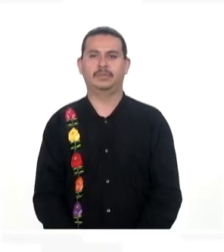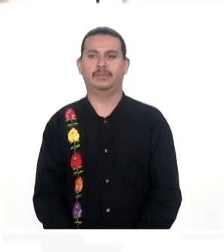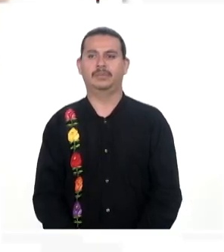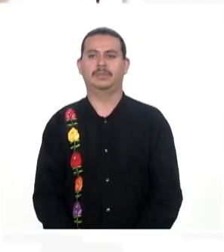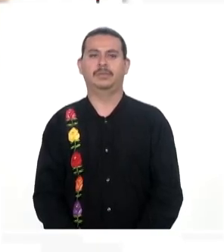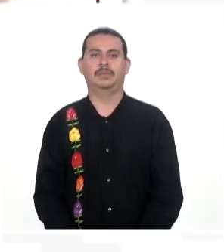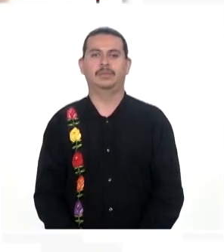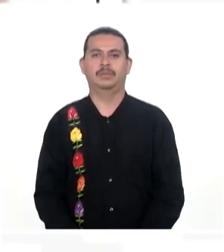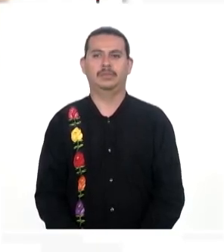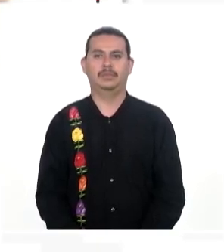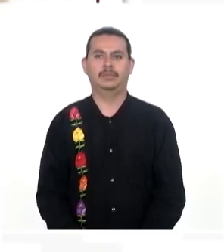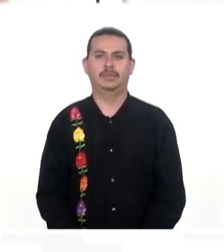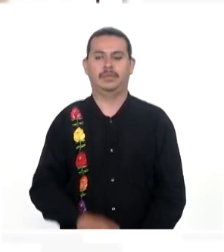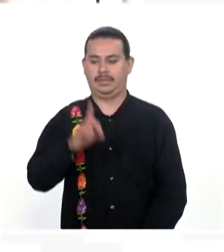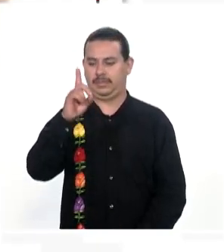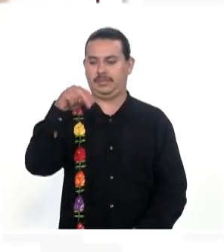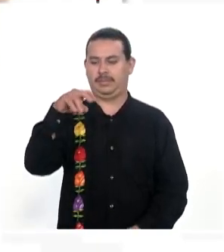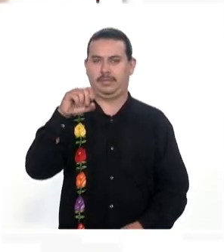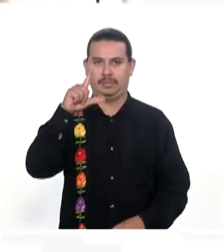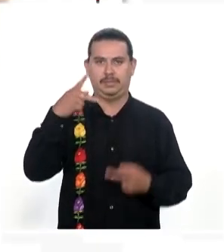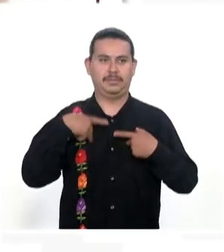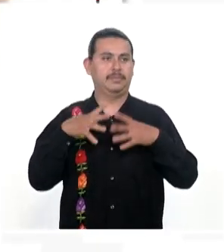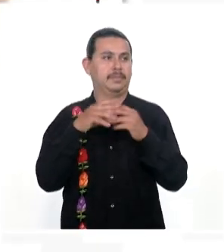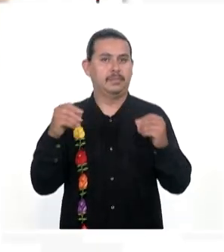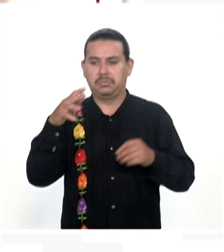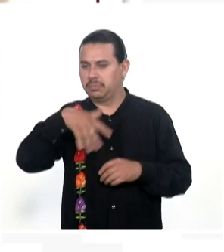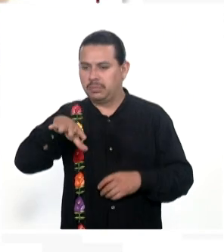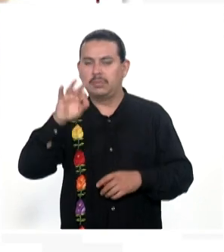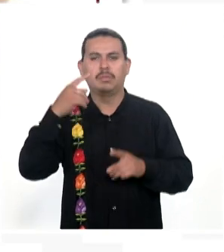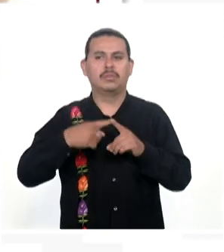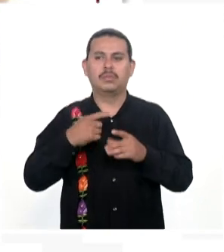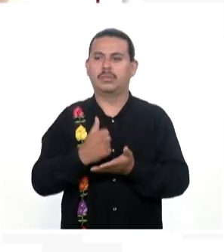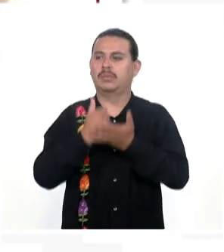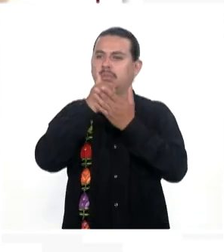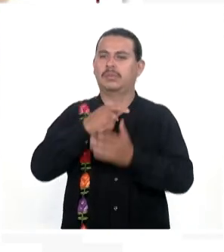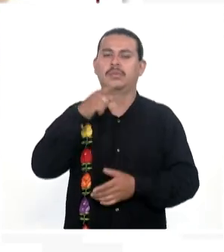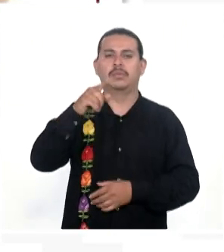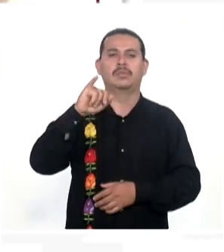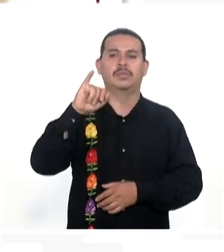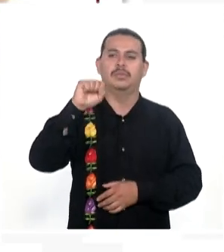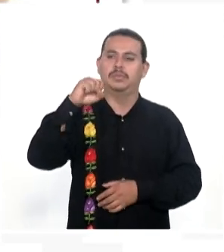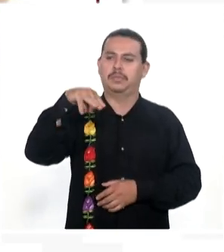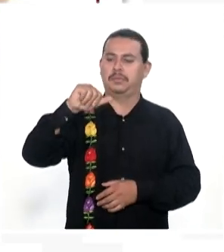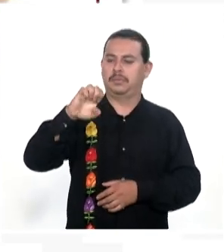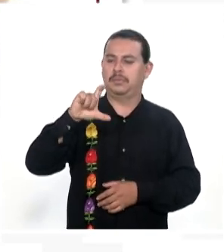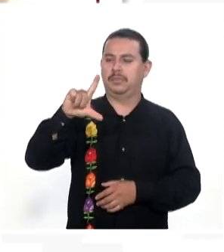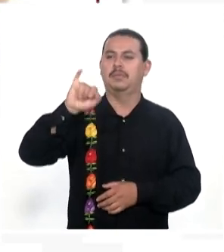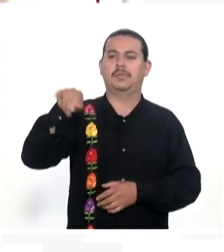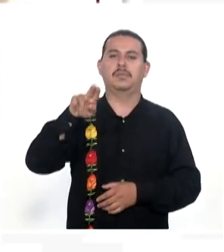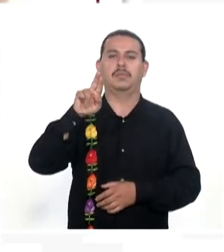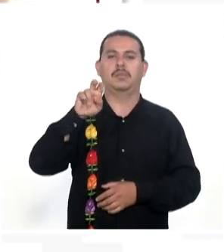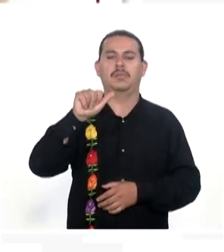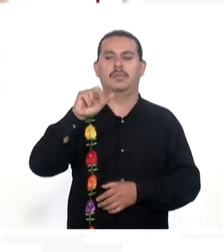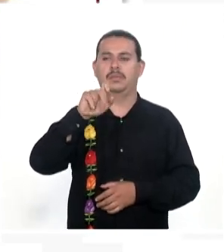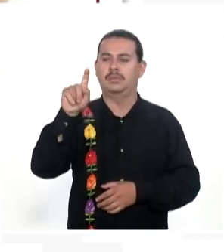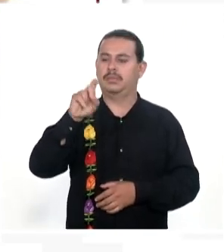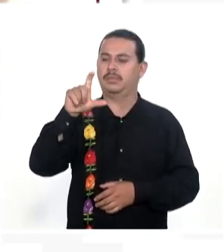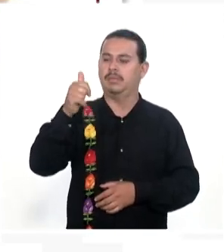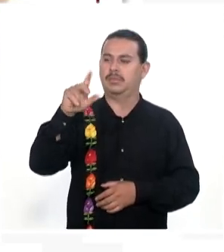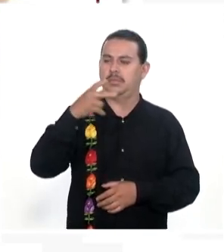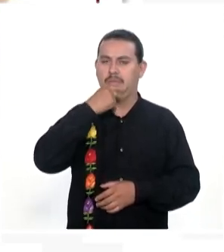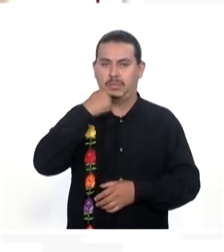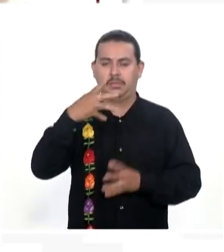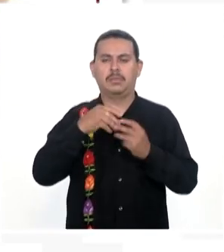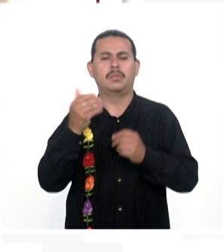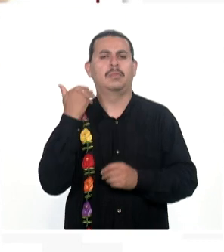El programa De difusión De personas Desaparecidas Y no localizadas Solicita De su colaboración Para dar Con el paradero De Ismael Juárez Delgado